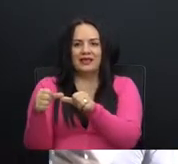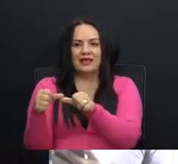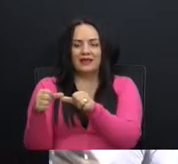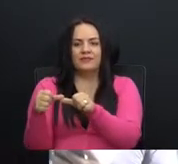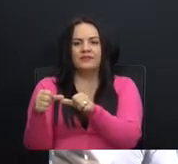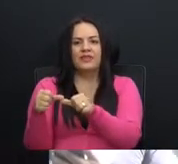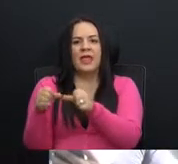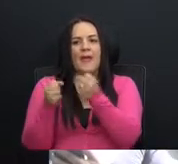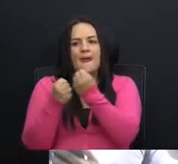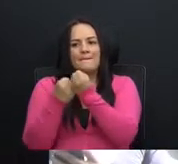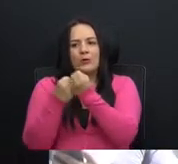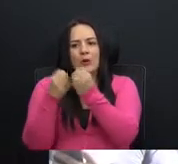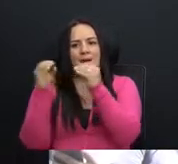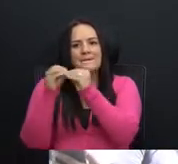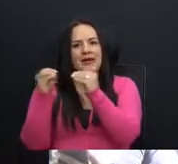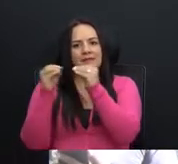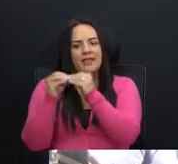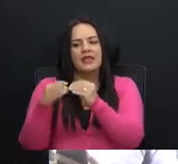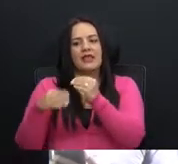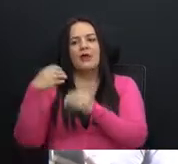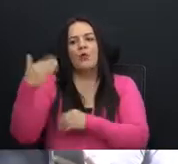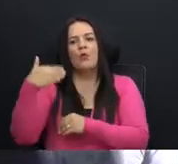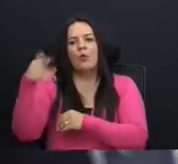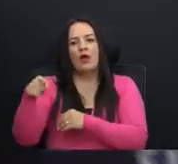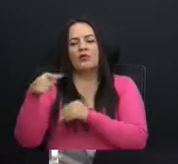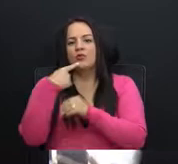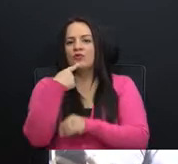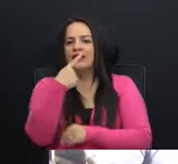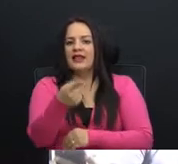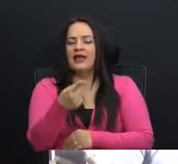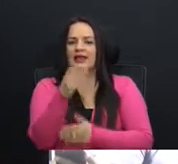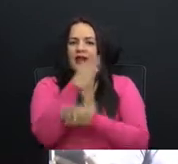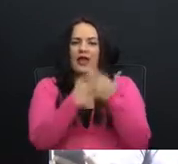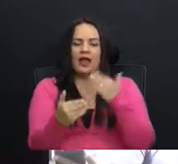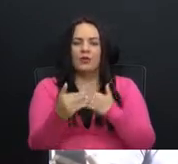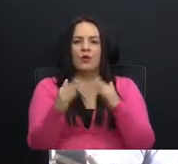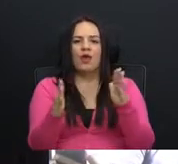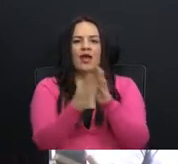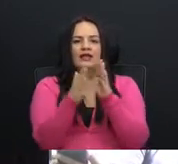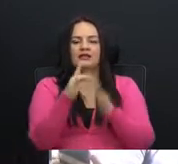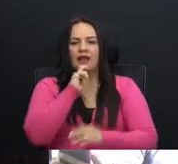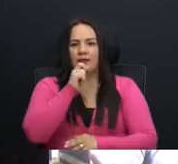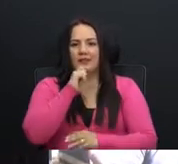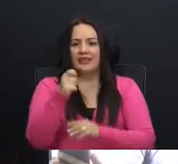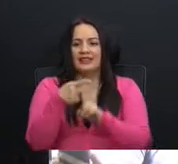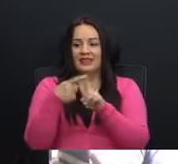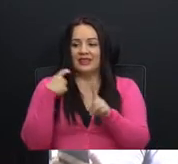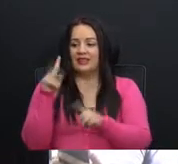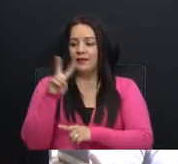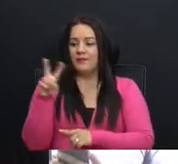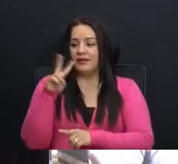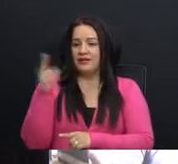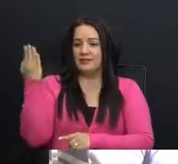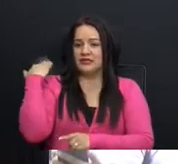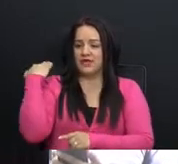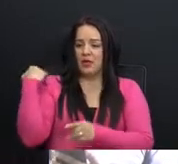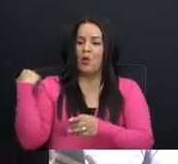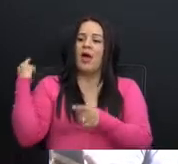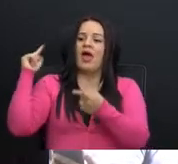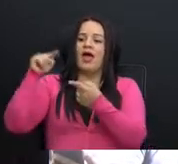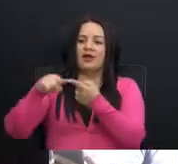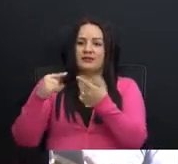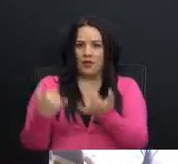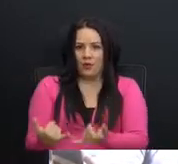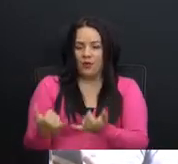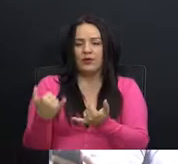cada vez que dan declaraciones a la prensa. Si lo han notado, del viernes para acá se ha ido sumando una